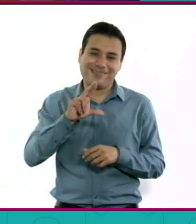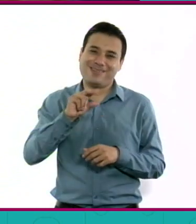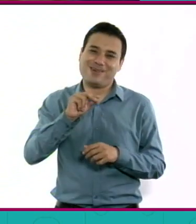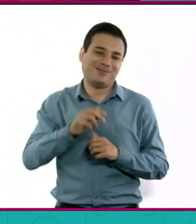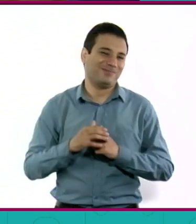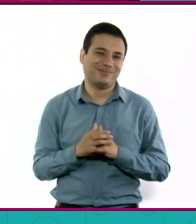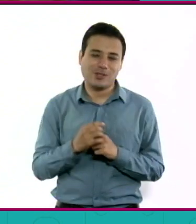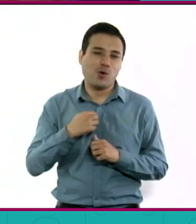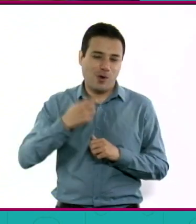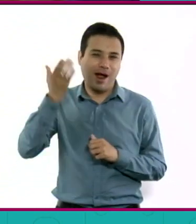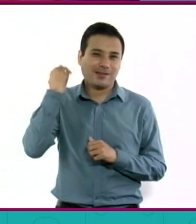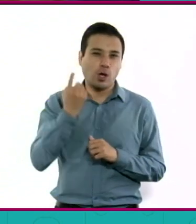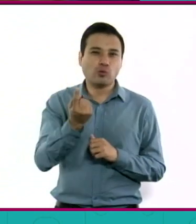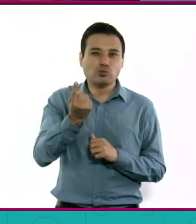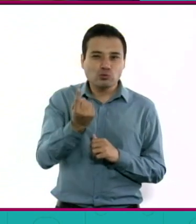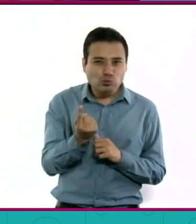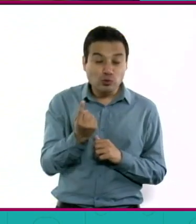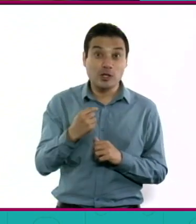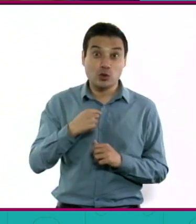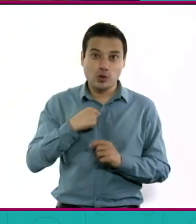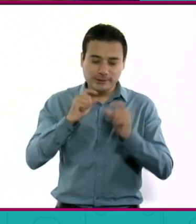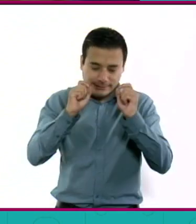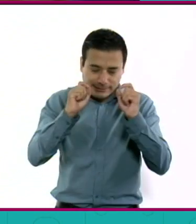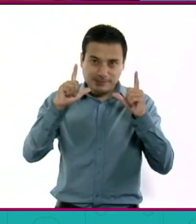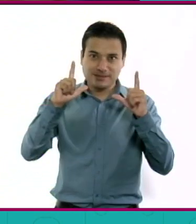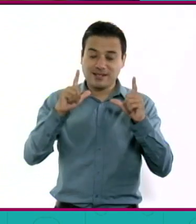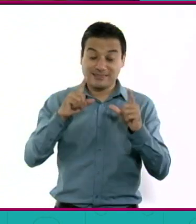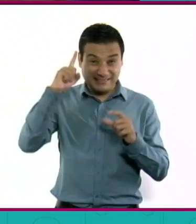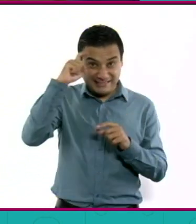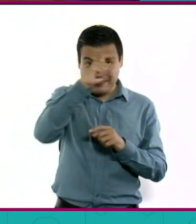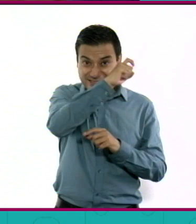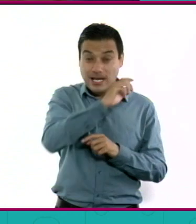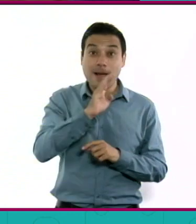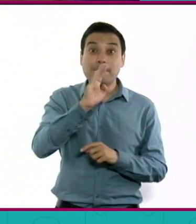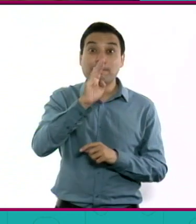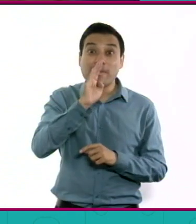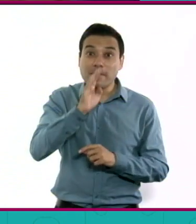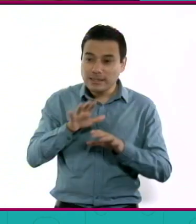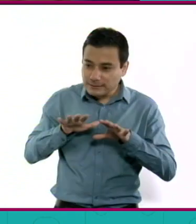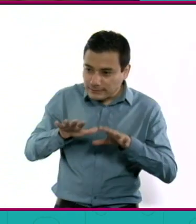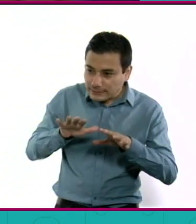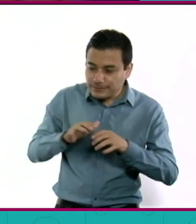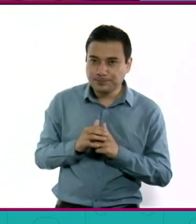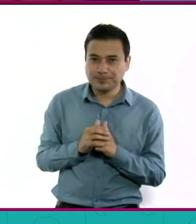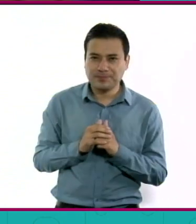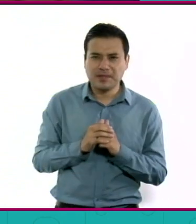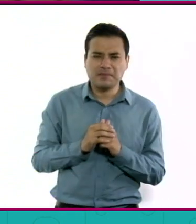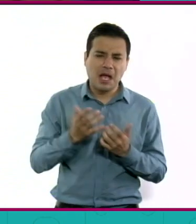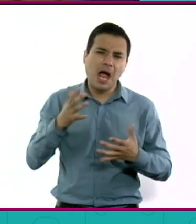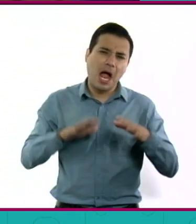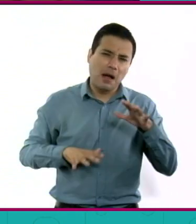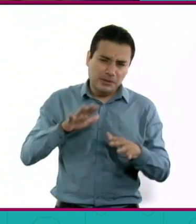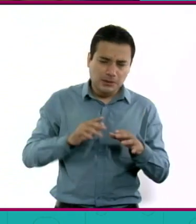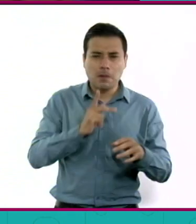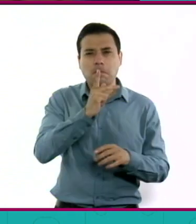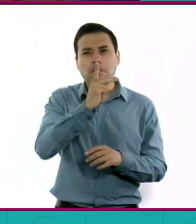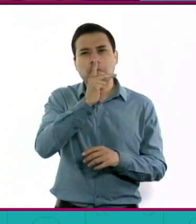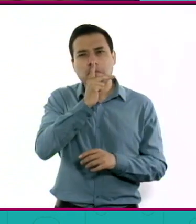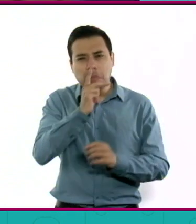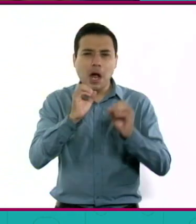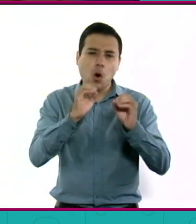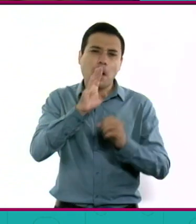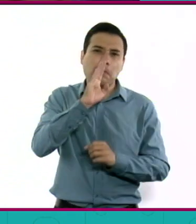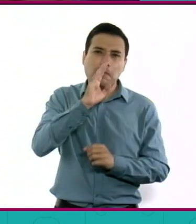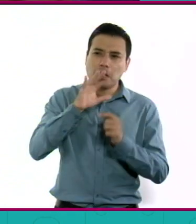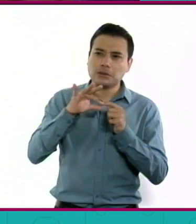pararme la mañana, a veces no. Mi mamá siempre nos despertaba temprano. Mi papá nos llevaba unos días y mi mamá nos llevaba otros. A me